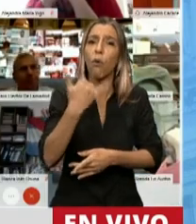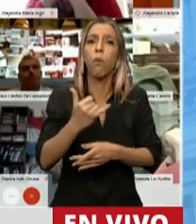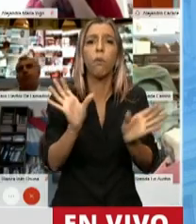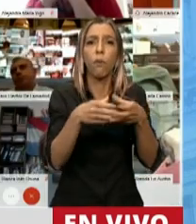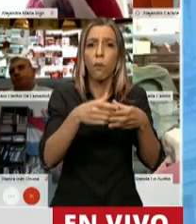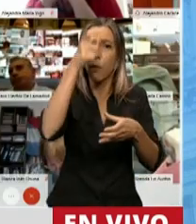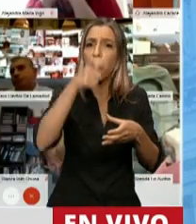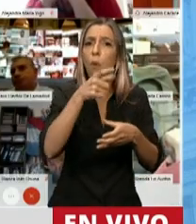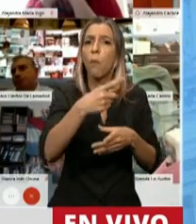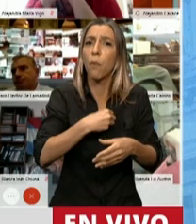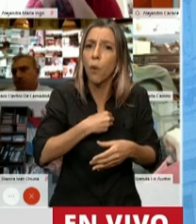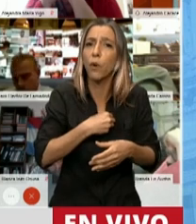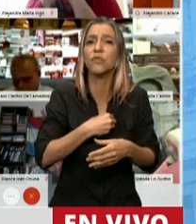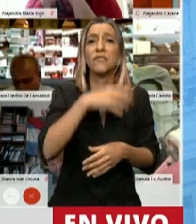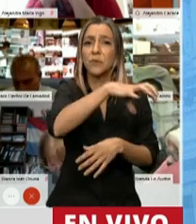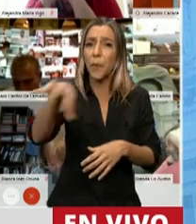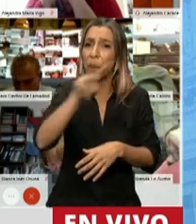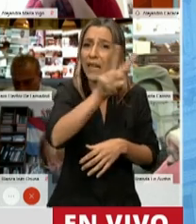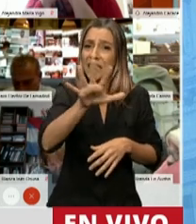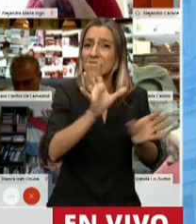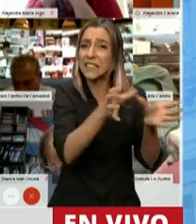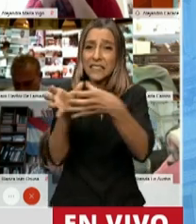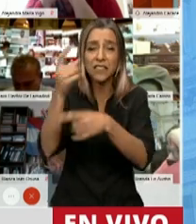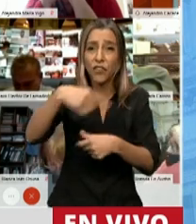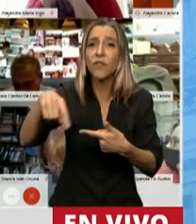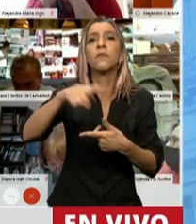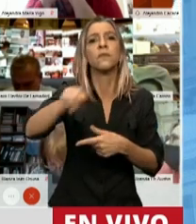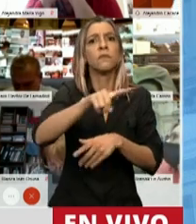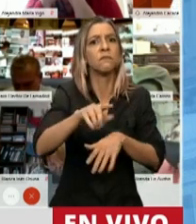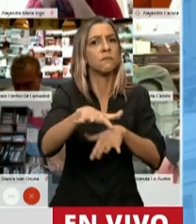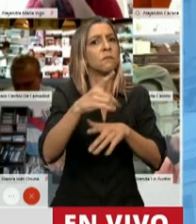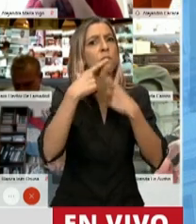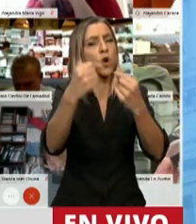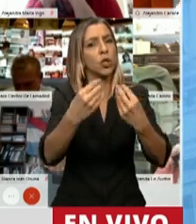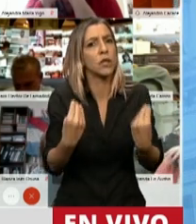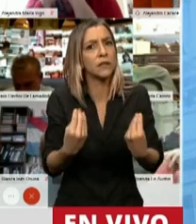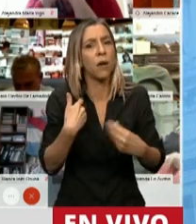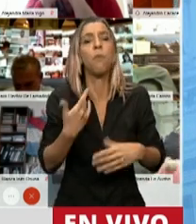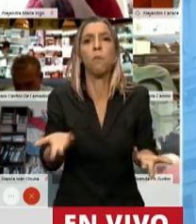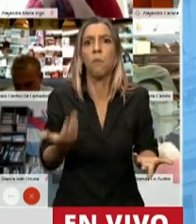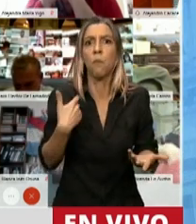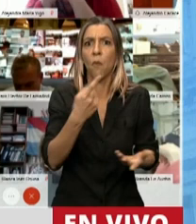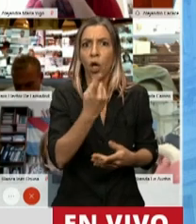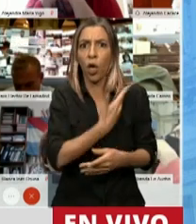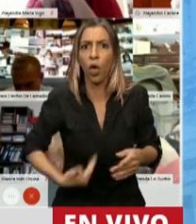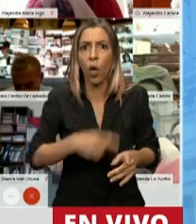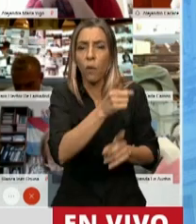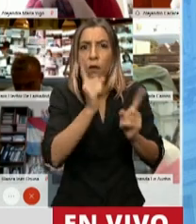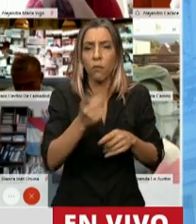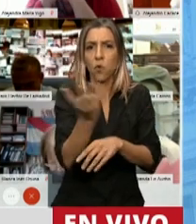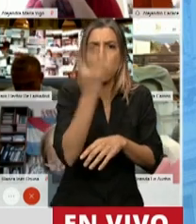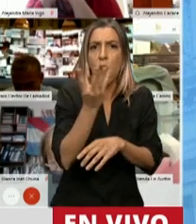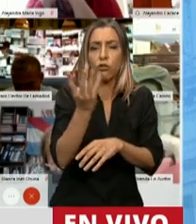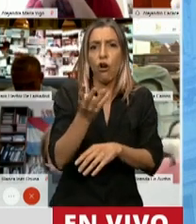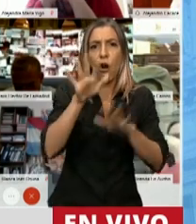dotaciones de bomberos voluntarios se toparon con la burocracia del gobierno puntano que los retuvo más de cuatro horas aduciendo